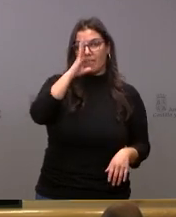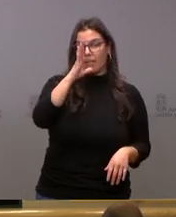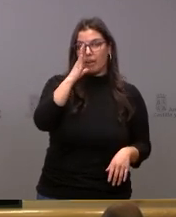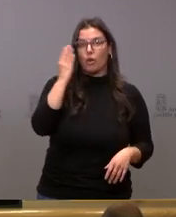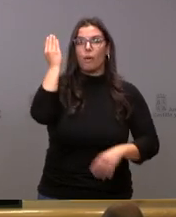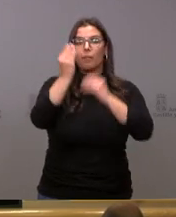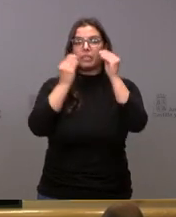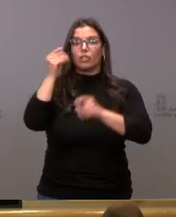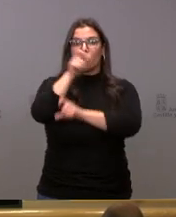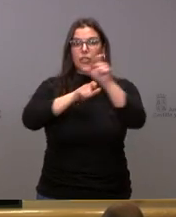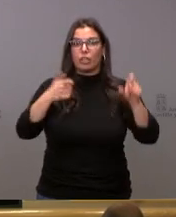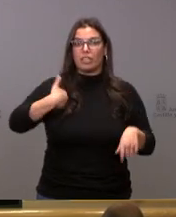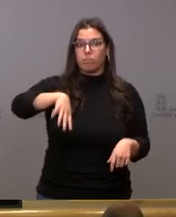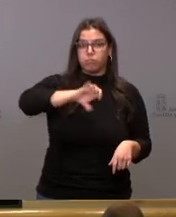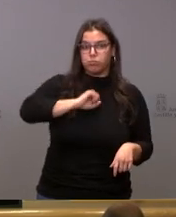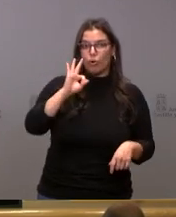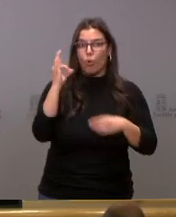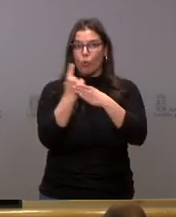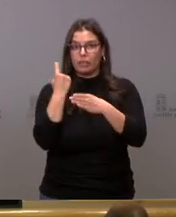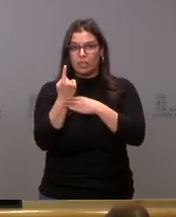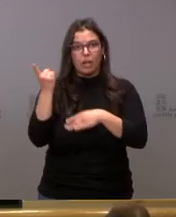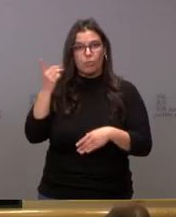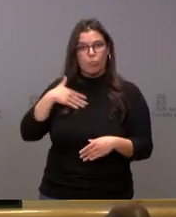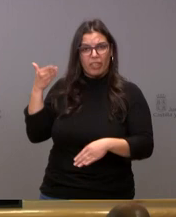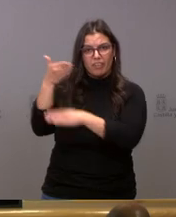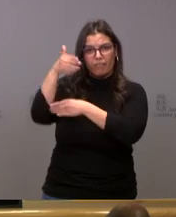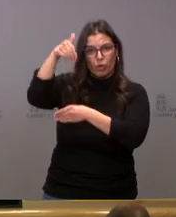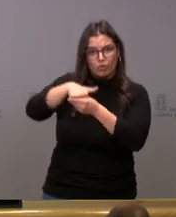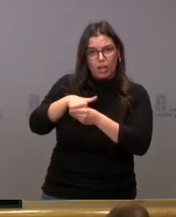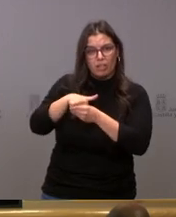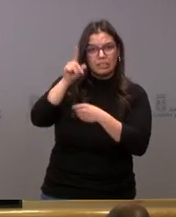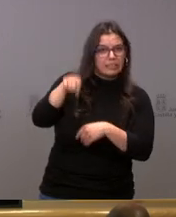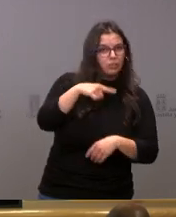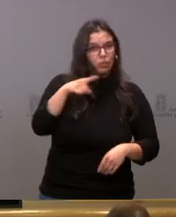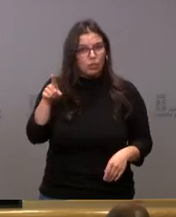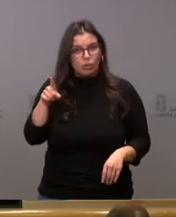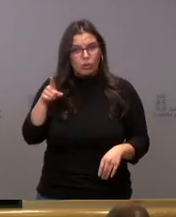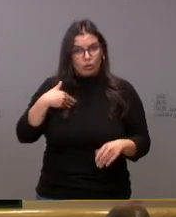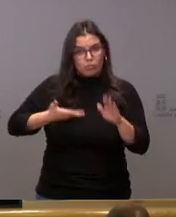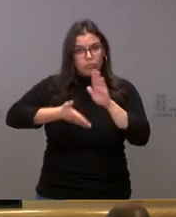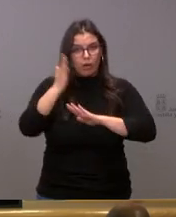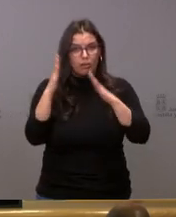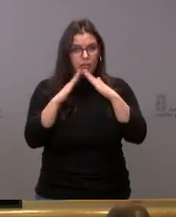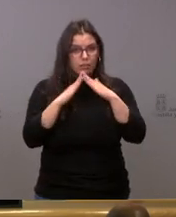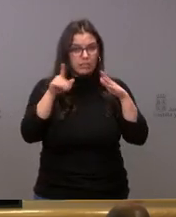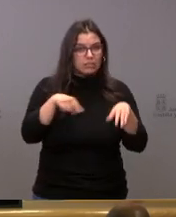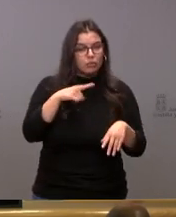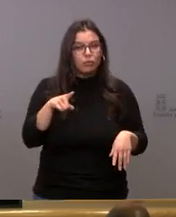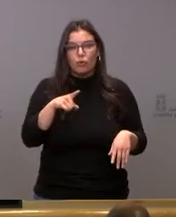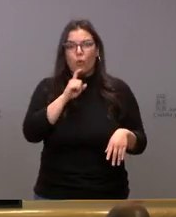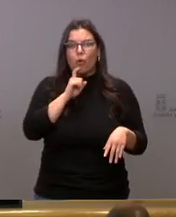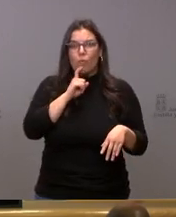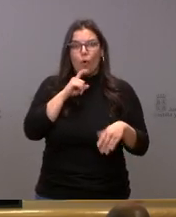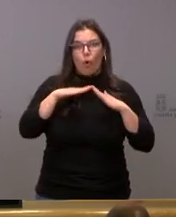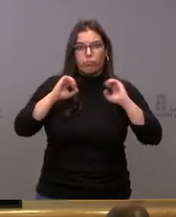personas contagiadas o que estén en cuarentena, si van a poder votar, si pueden salir de sus casas para votar o se quedan sin